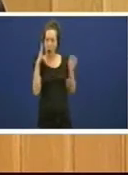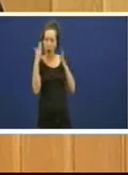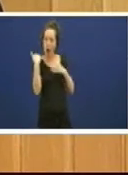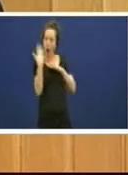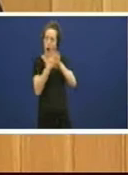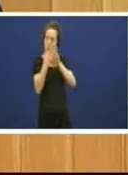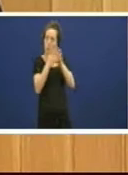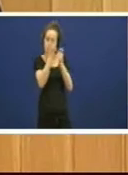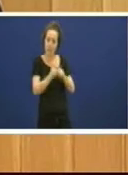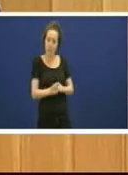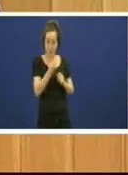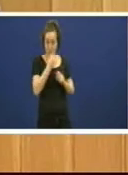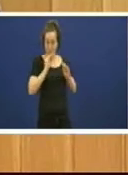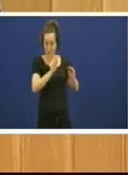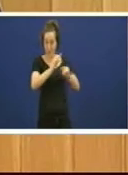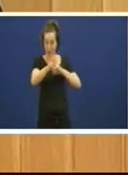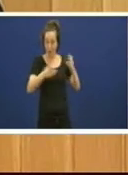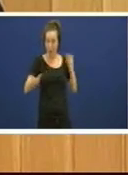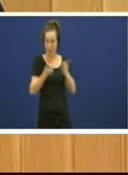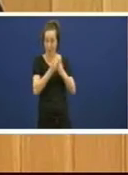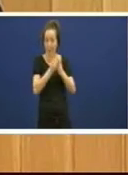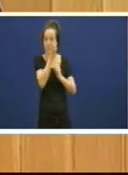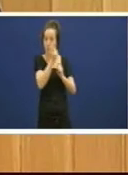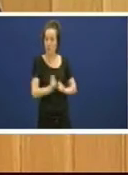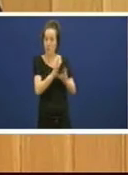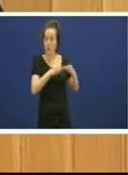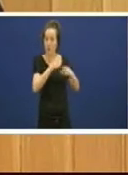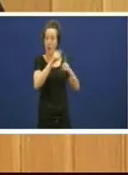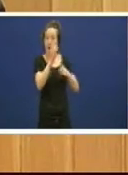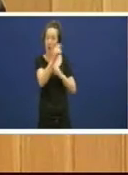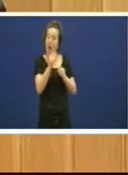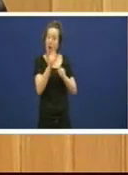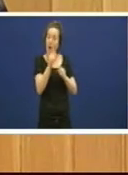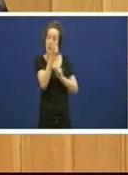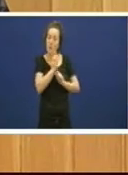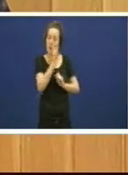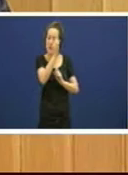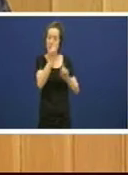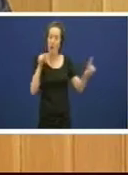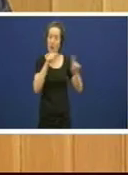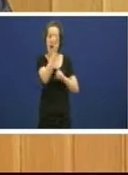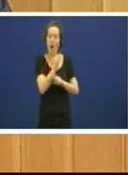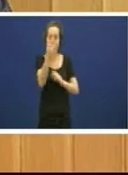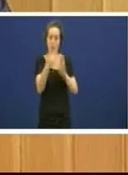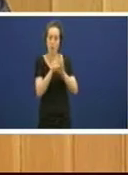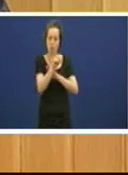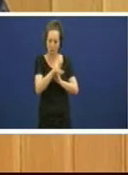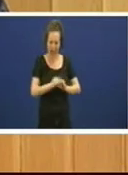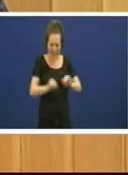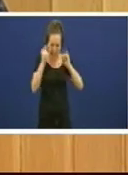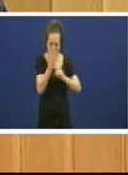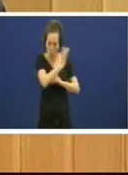nas enmendas aos orzamentos que fai o bloque aos orzamentos do 2012 non hai ningún euro para compra ou adquisición de